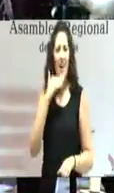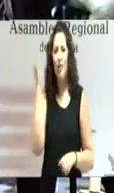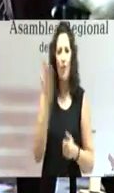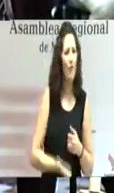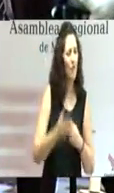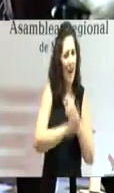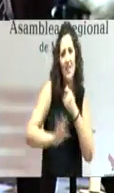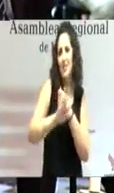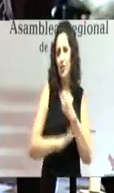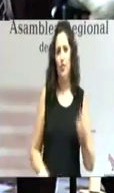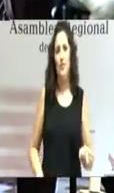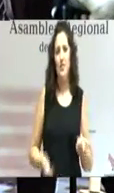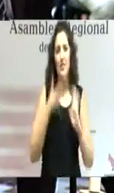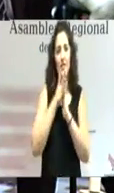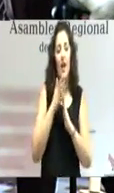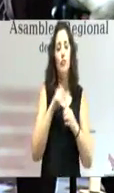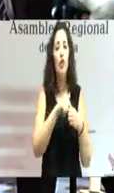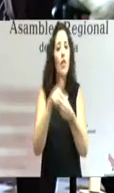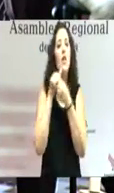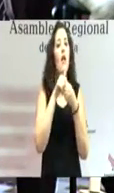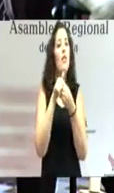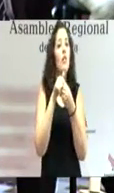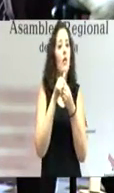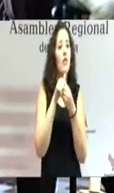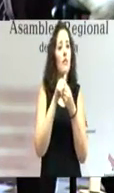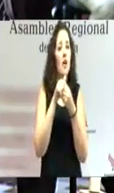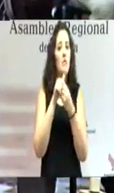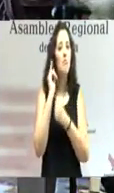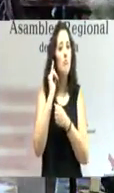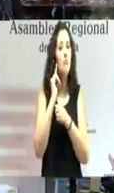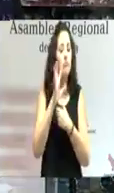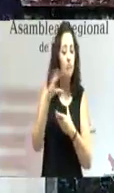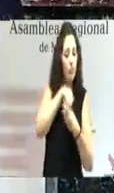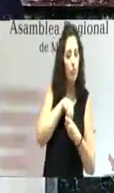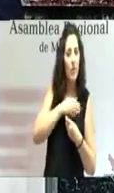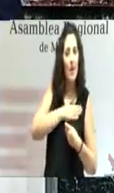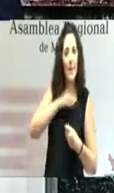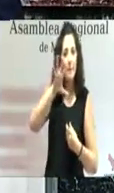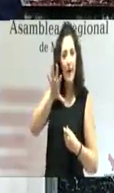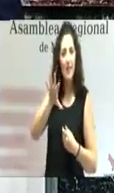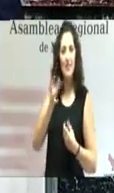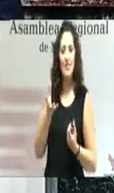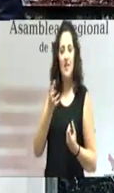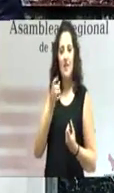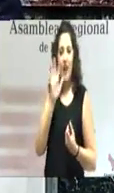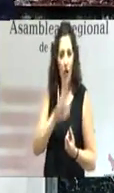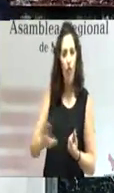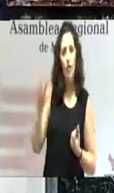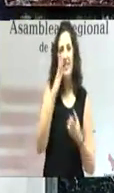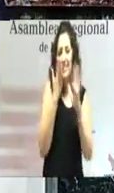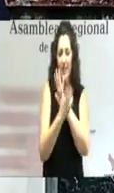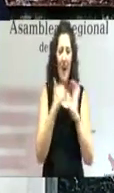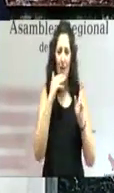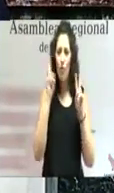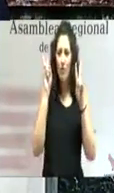y la solidaridad de quienes formamos parte de este gran país, de esta gran nación, como una cuestión de Estado.